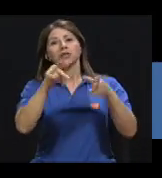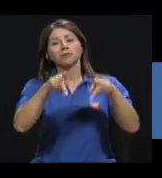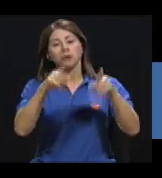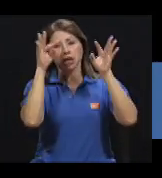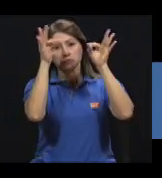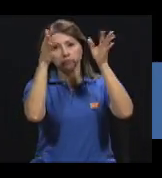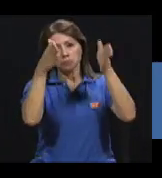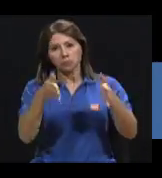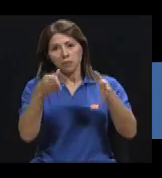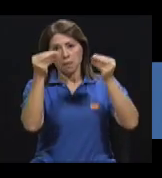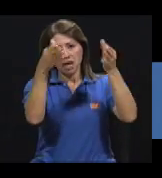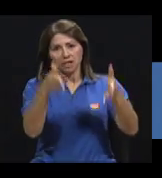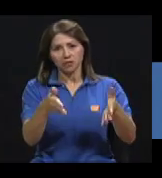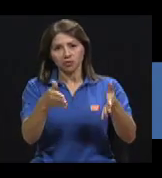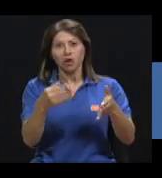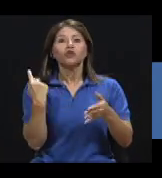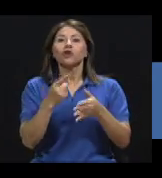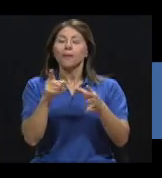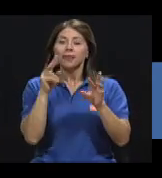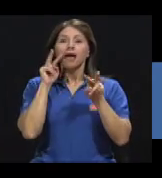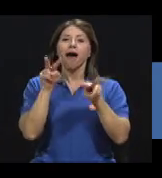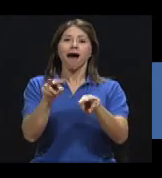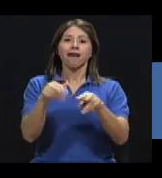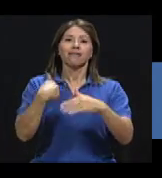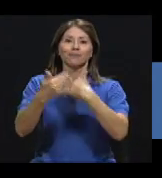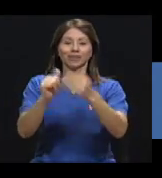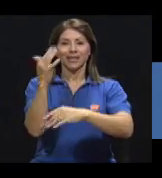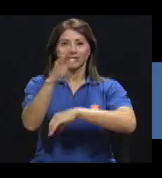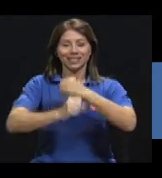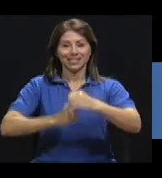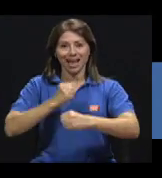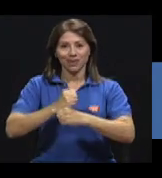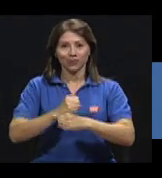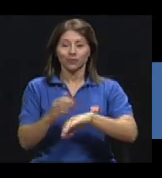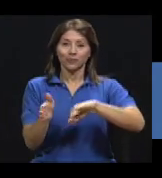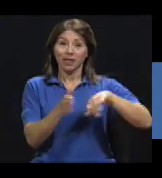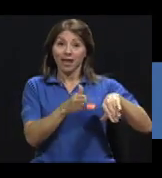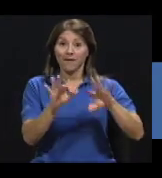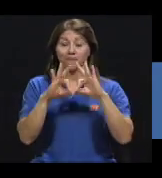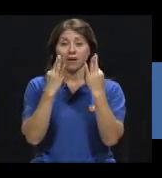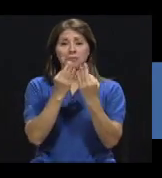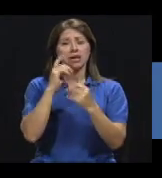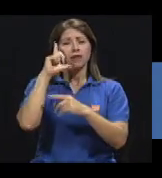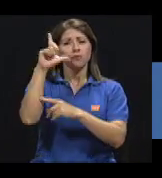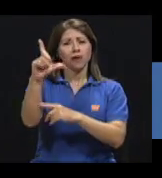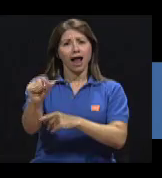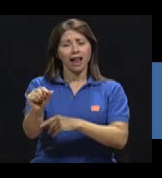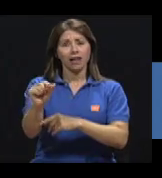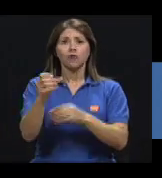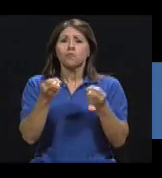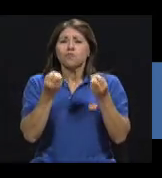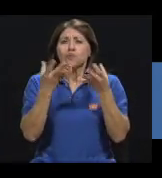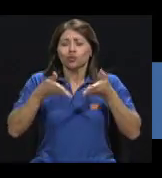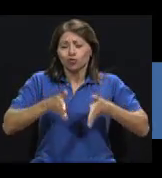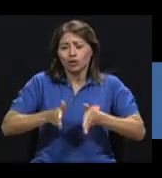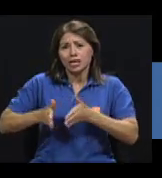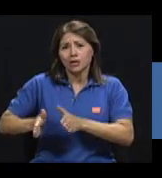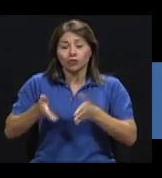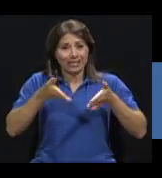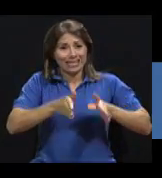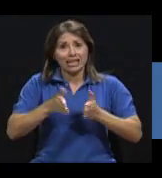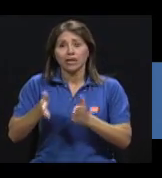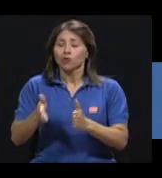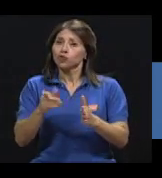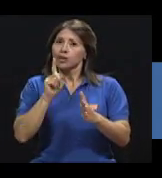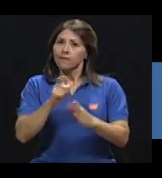años. En la familia rural, había gran cantidad de hijos. El niño era un bien precioso por proteger. Pero cuando la